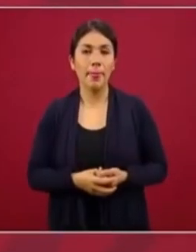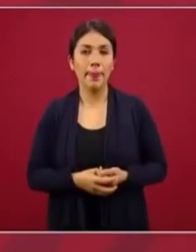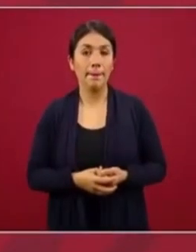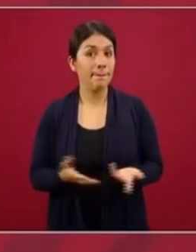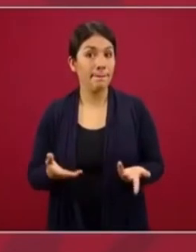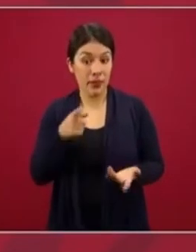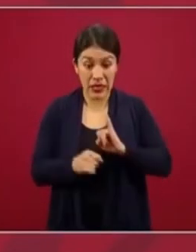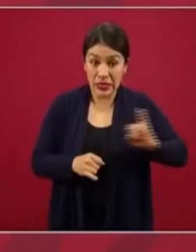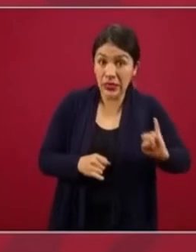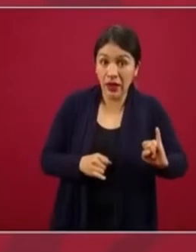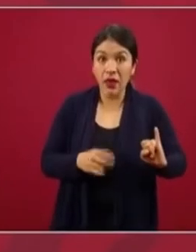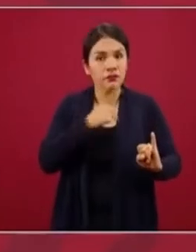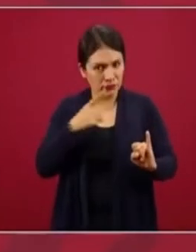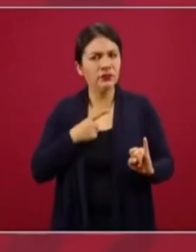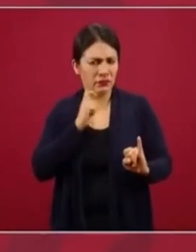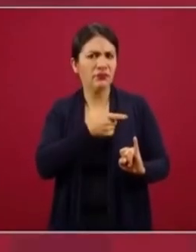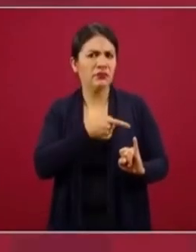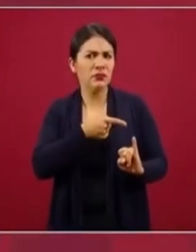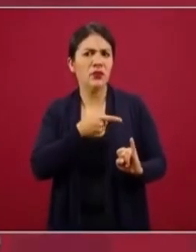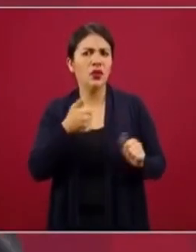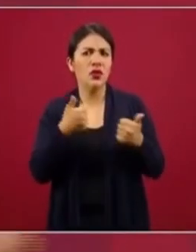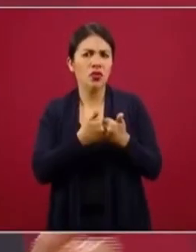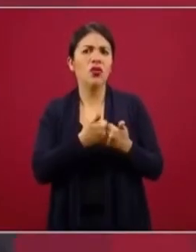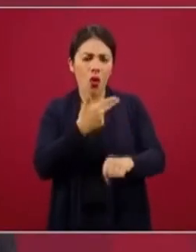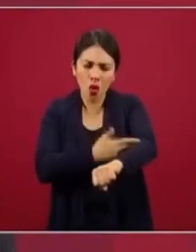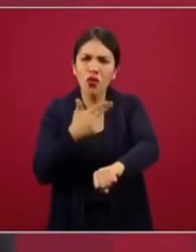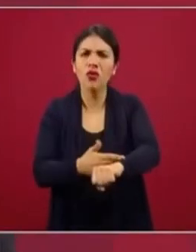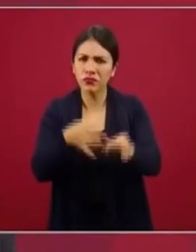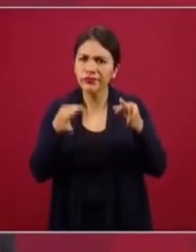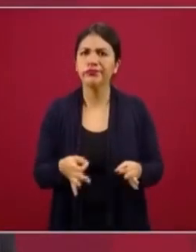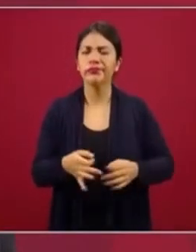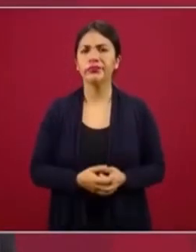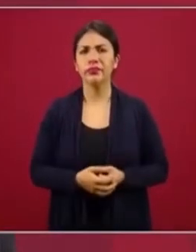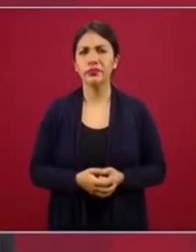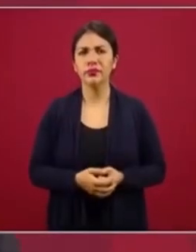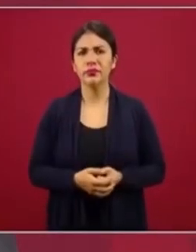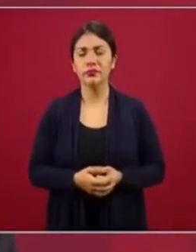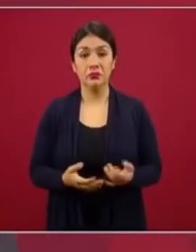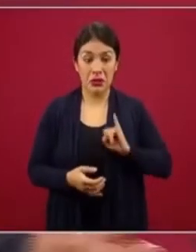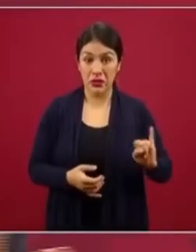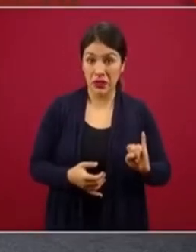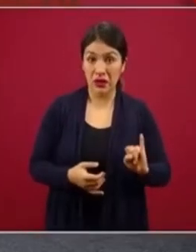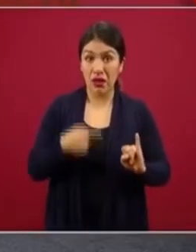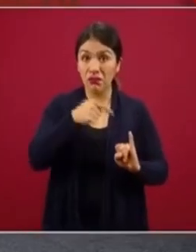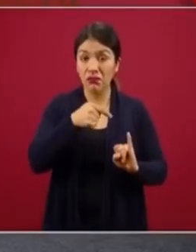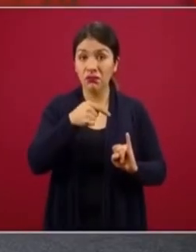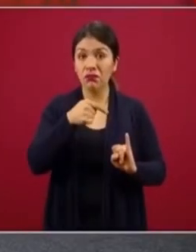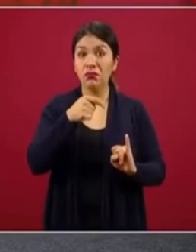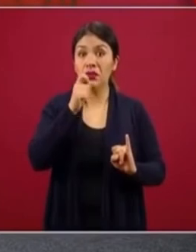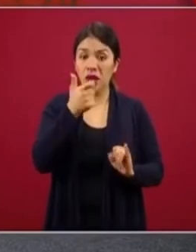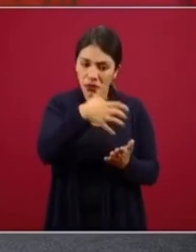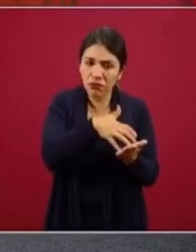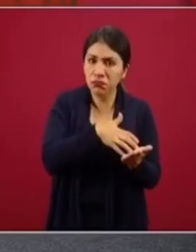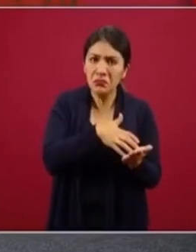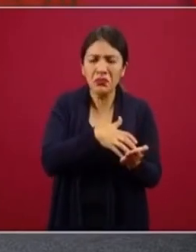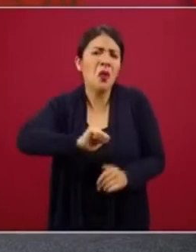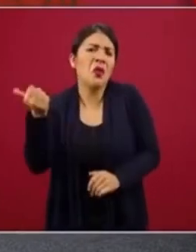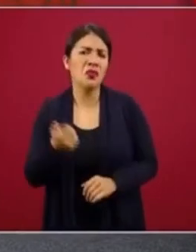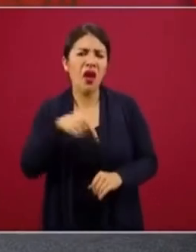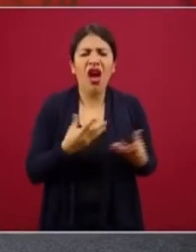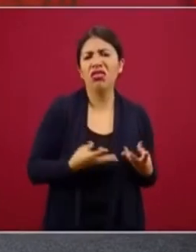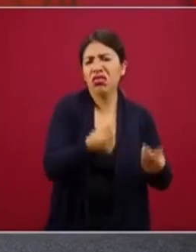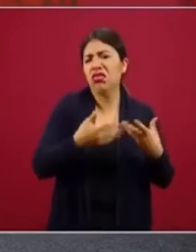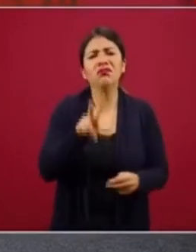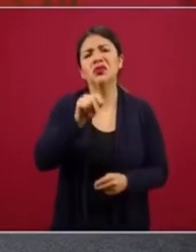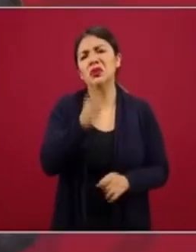No se es de izquierda el que no es honesto. Y no es de izquierda el que no es austero, el que